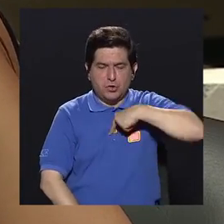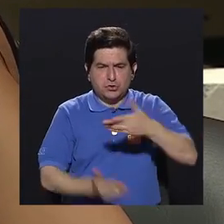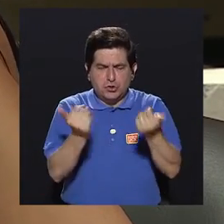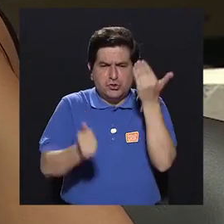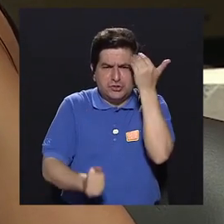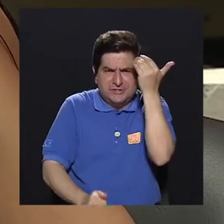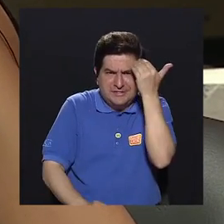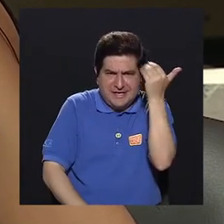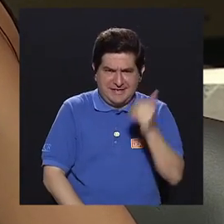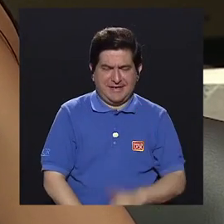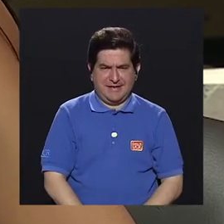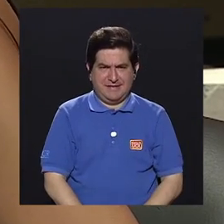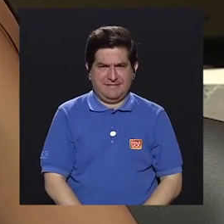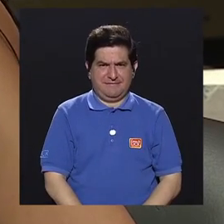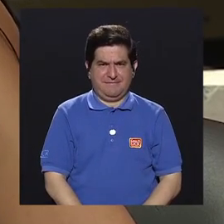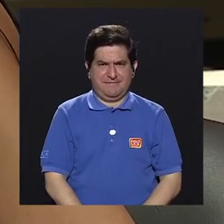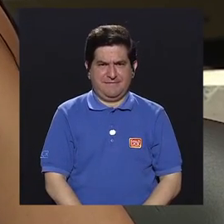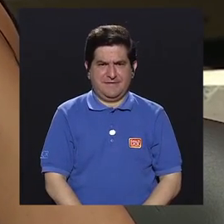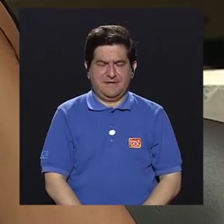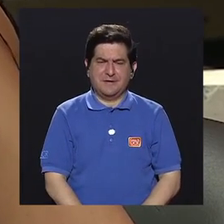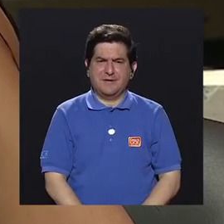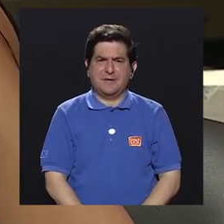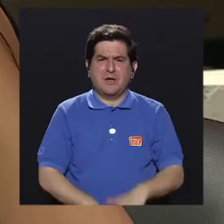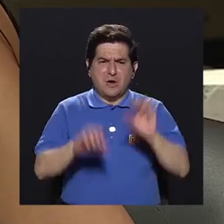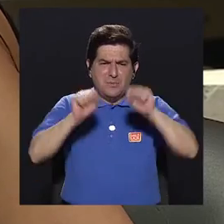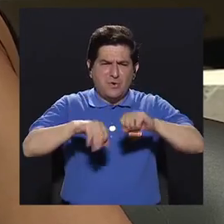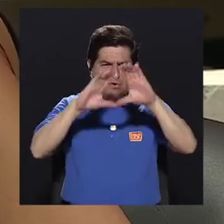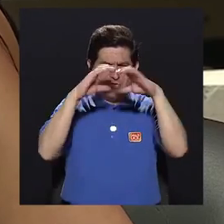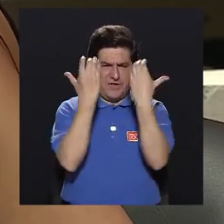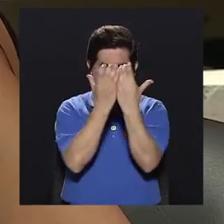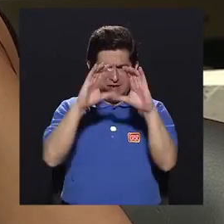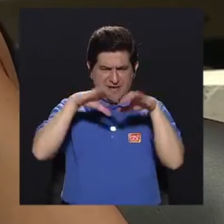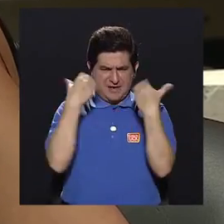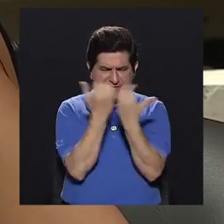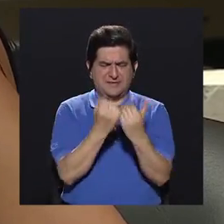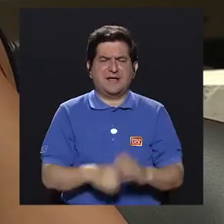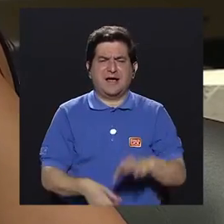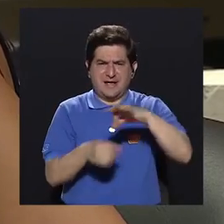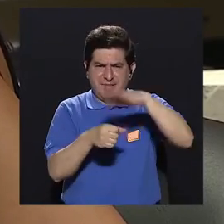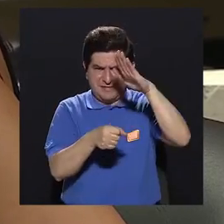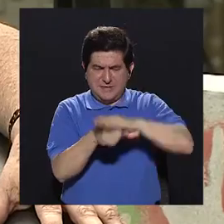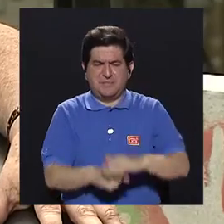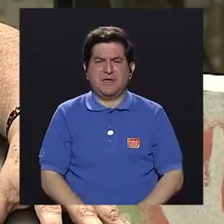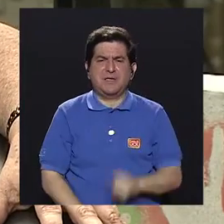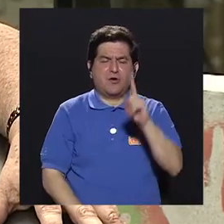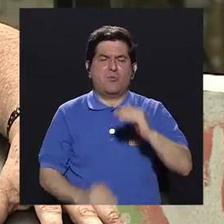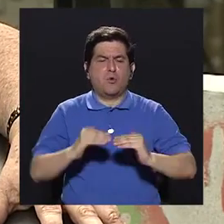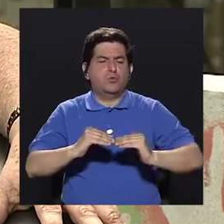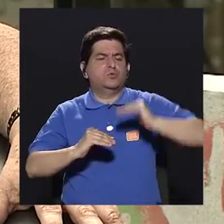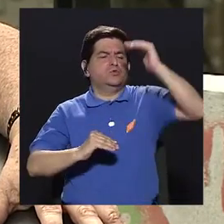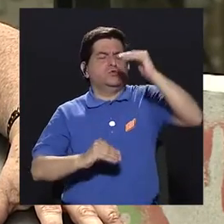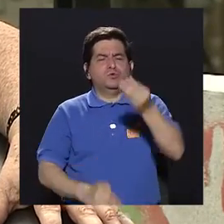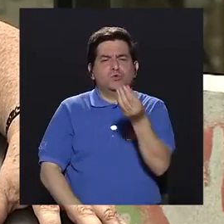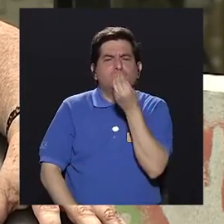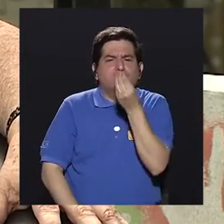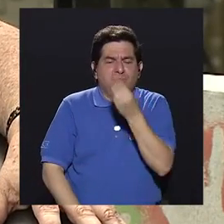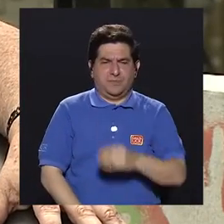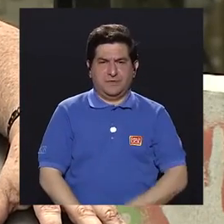saber si podemos considerar o catalogar a las semillas como un superalimento. Y con eso cerramos.